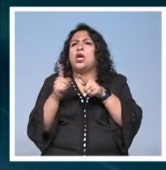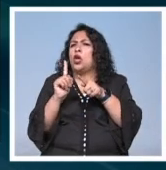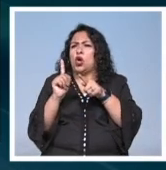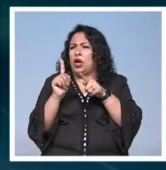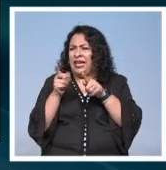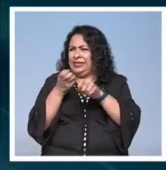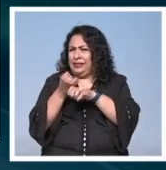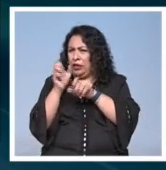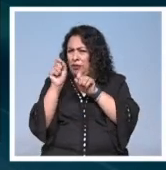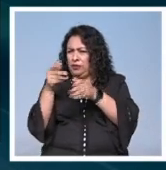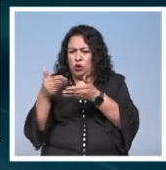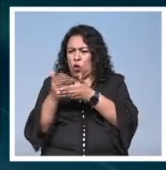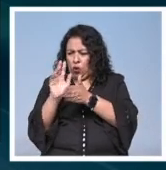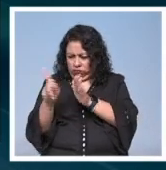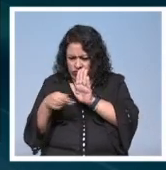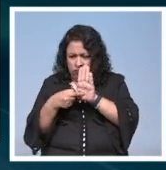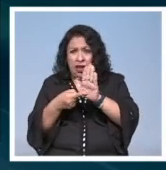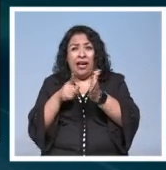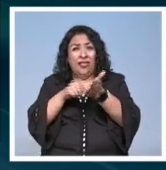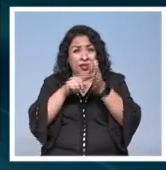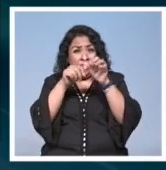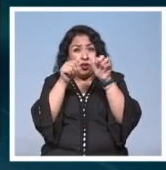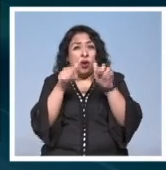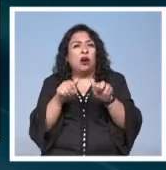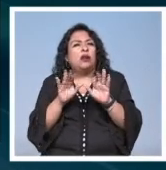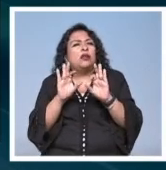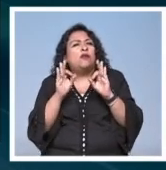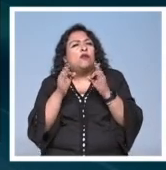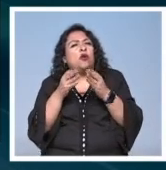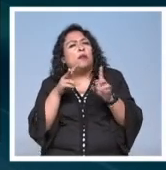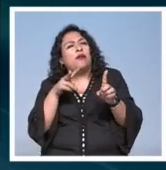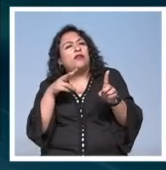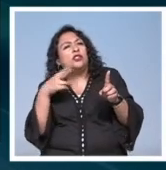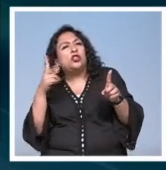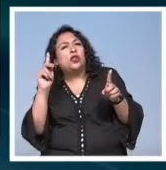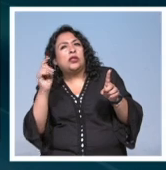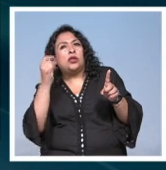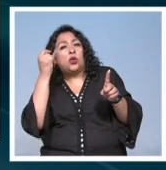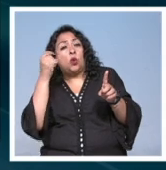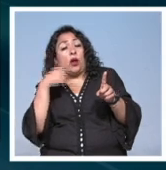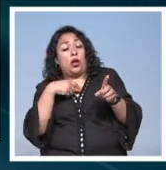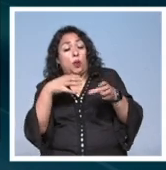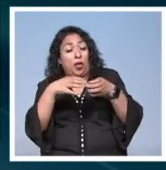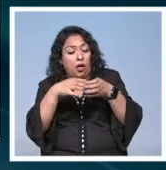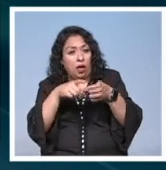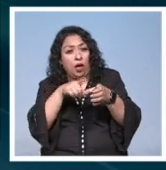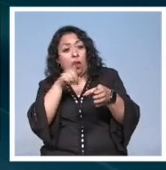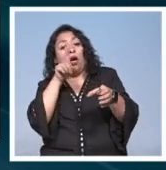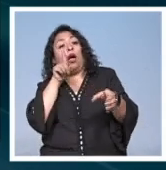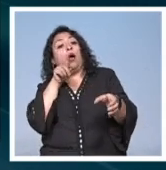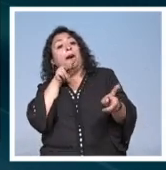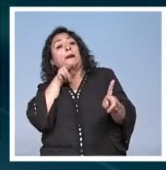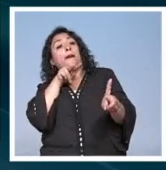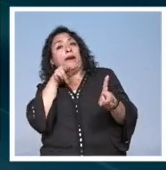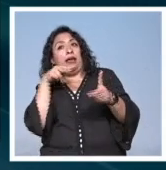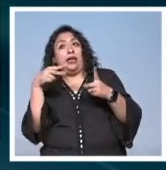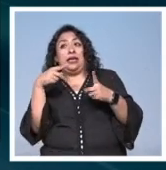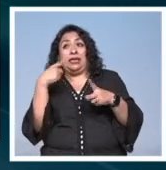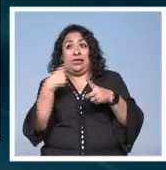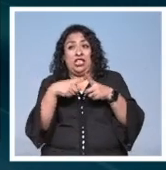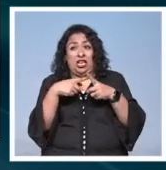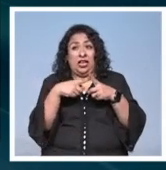son del Estado, pero muestran en su arte la forma de ver a Tijuana desde afuera. ¿Qué es Tijuanaerías? Es